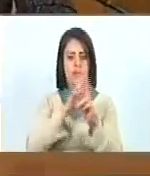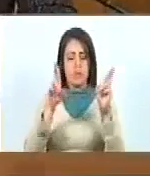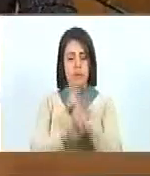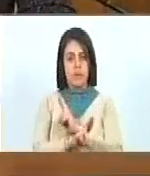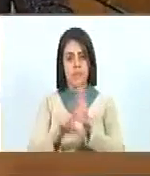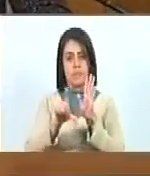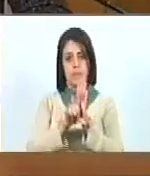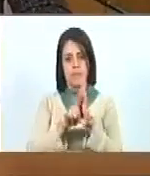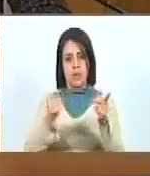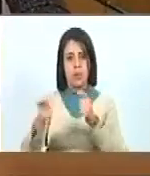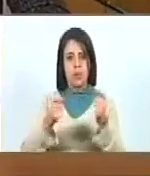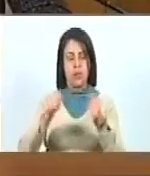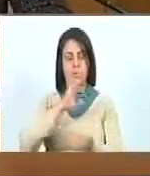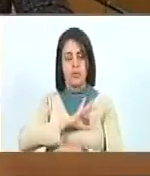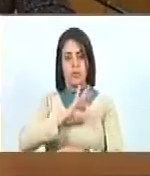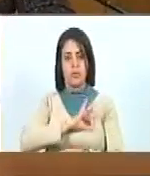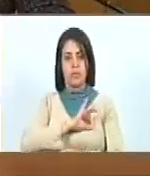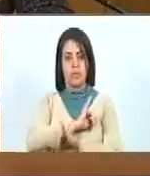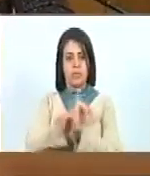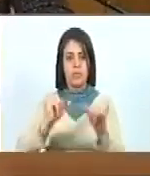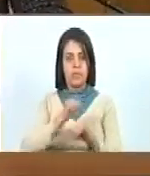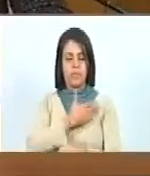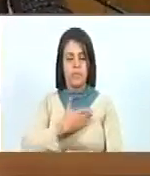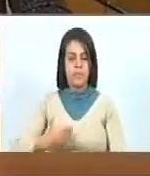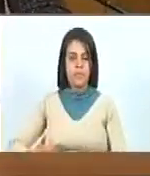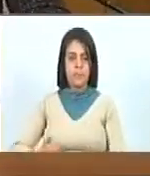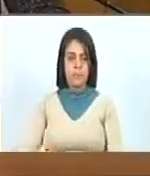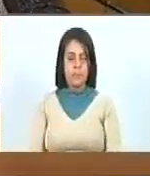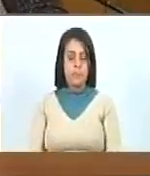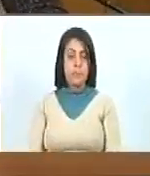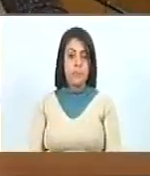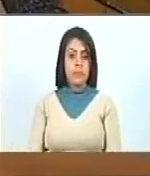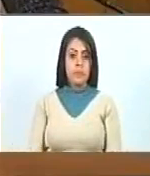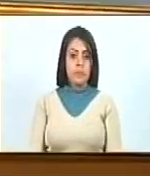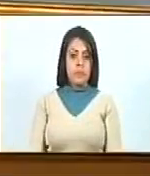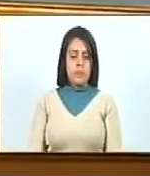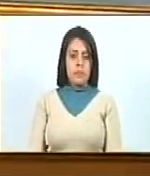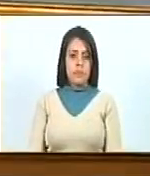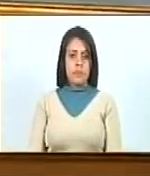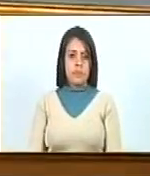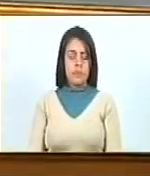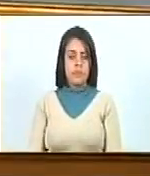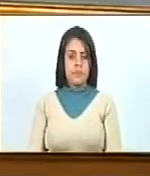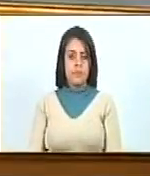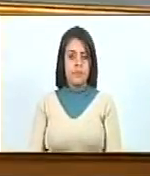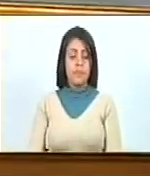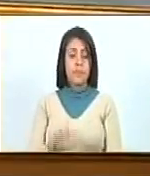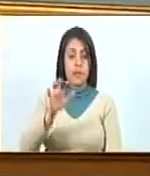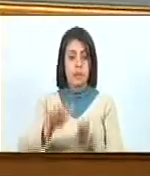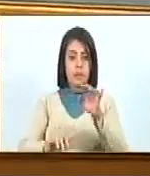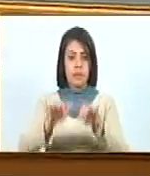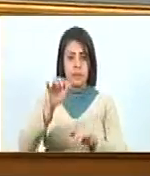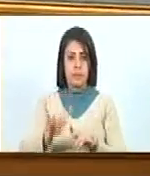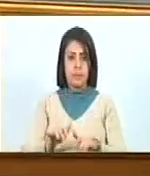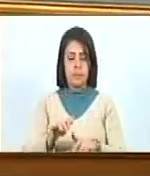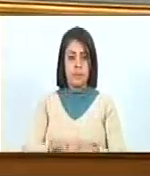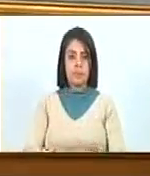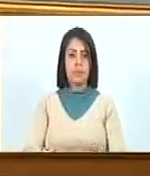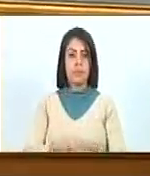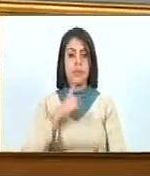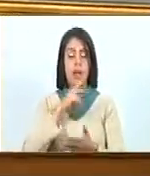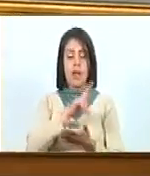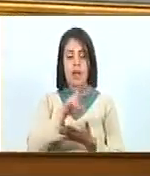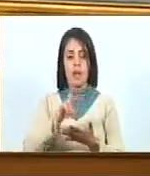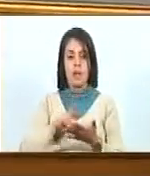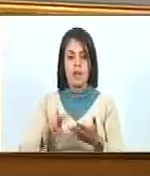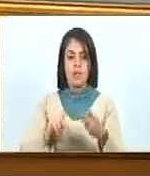orgánica de Contraloría Social. Esto, Ciudadano Vicepresidente. Ciudadana Secretaria, sirve a sedar